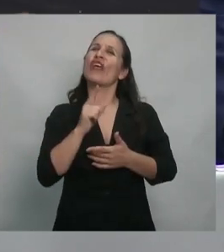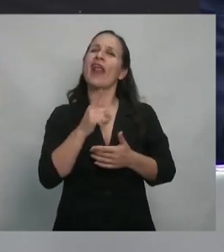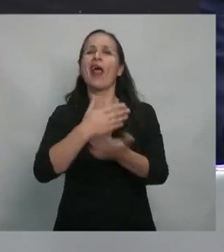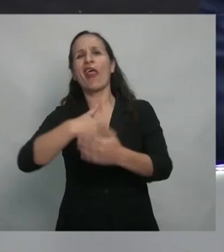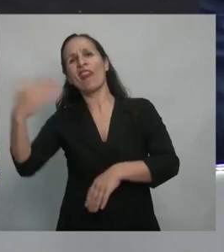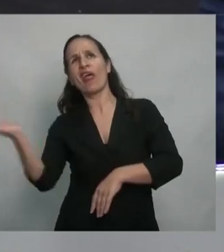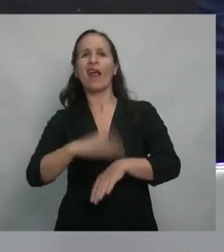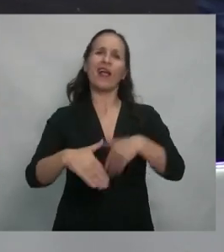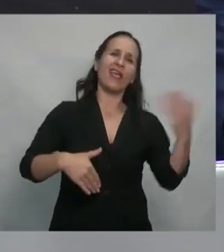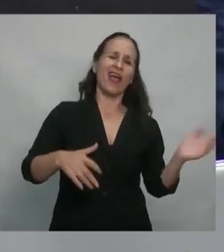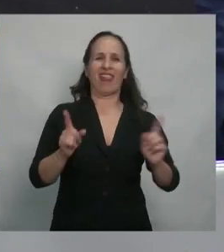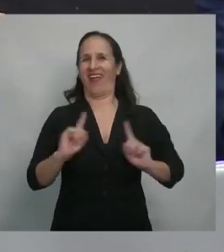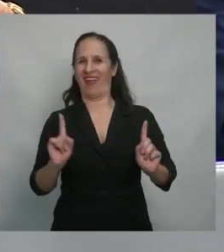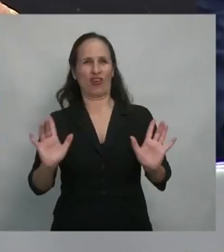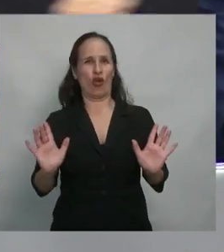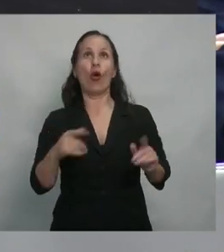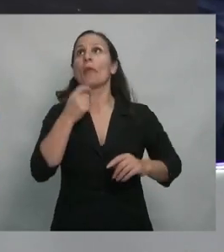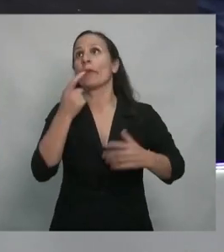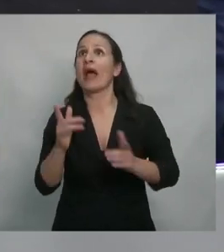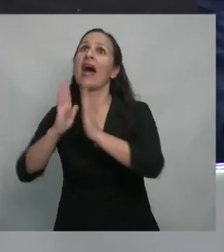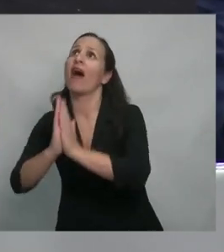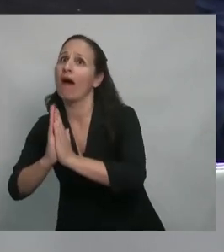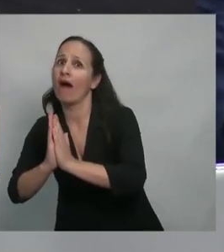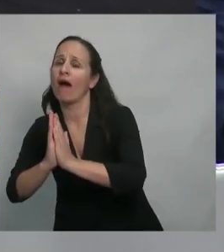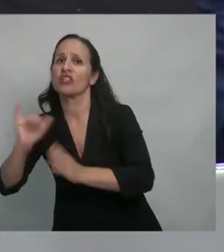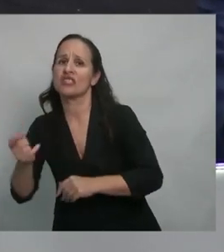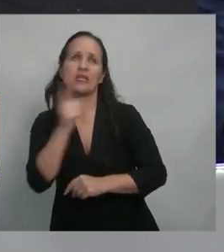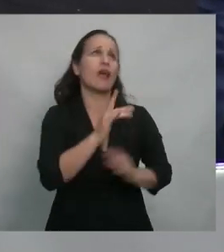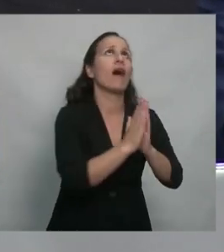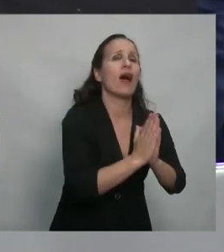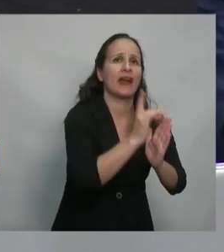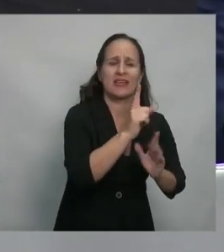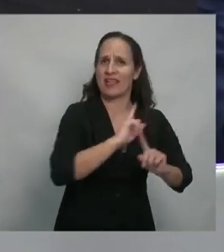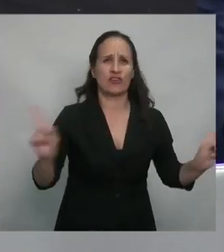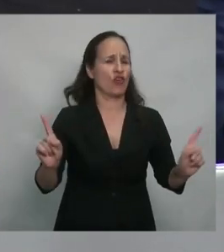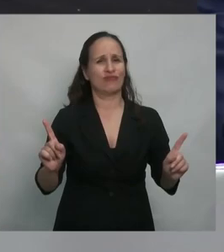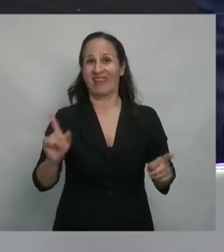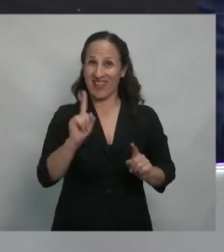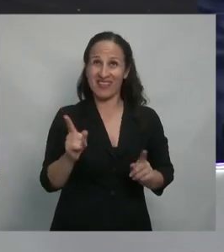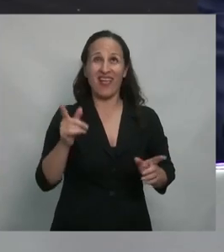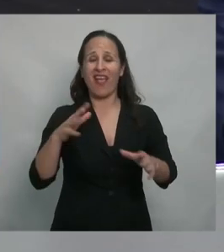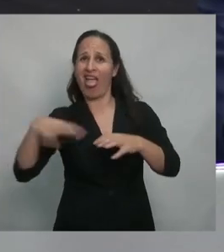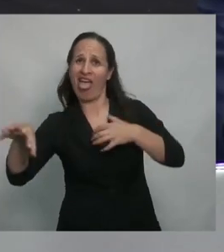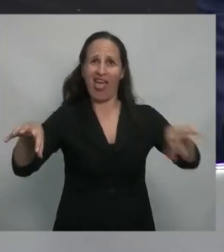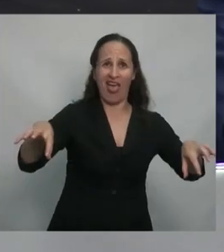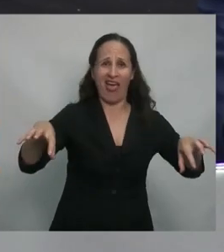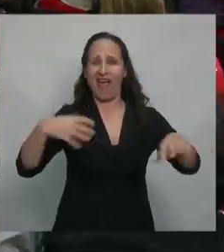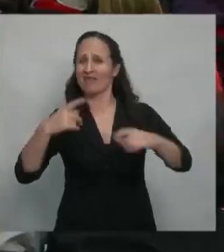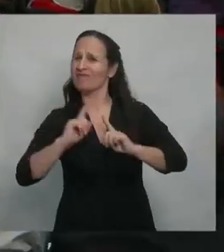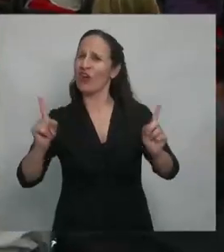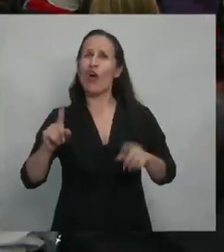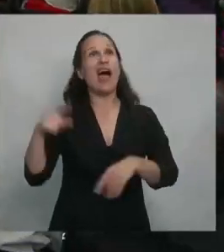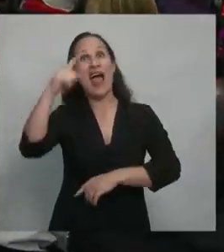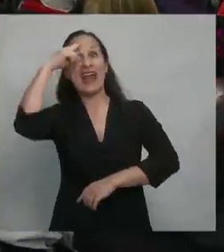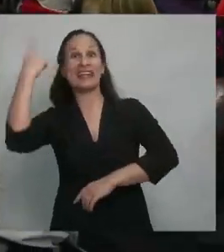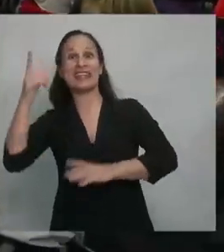puede ser la división entre los que rezan y los que no rezan. Mala división también. División que no es nacional